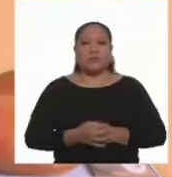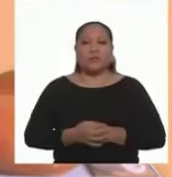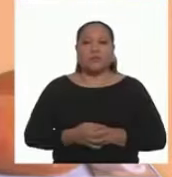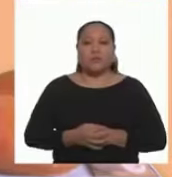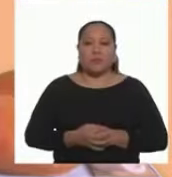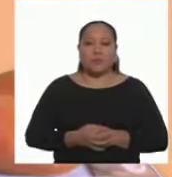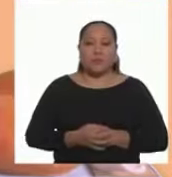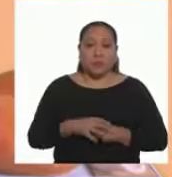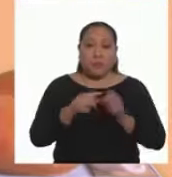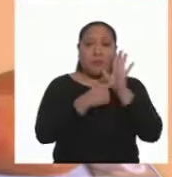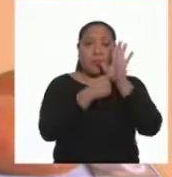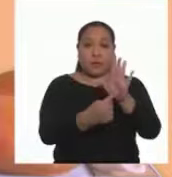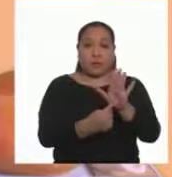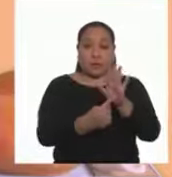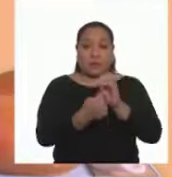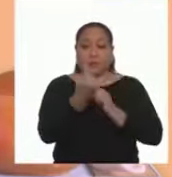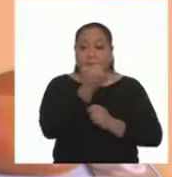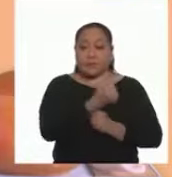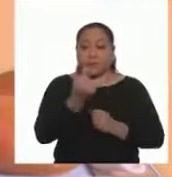ella O él